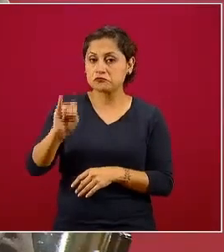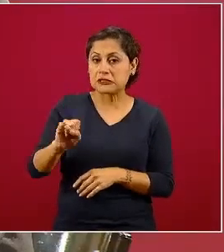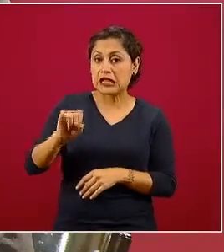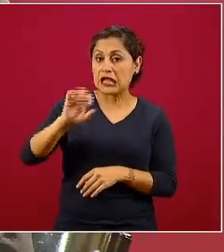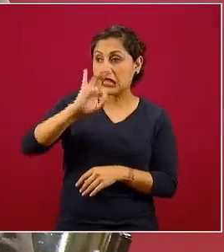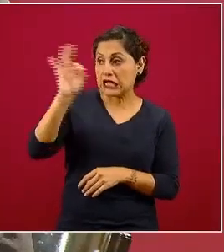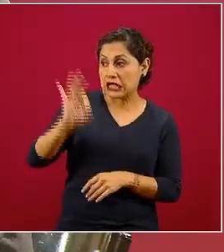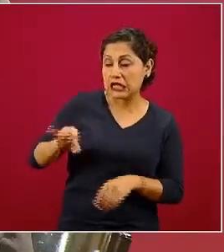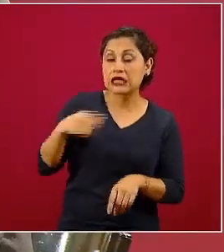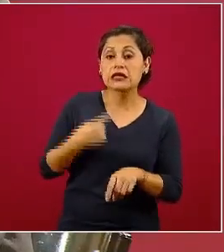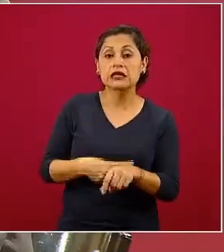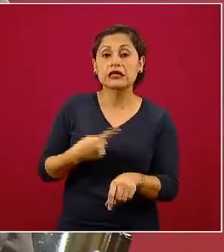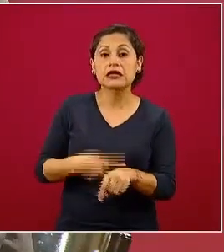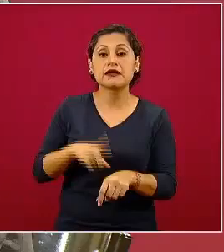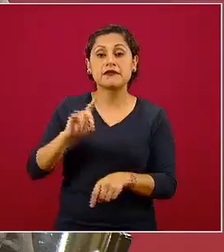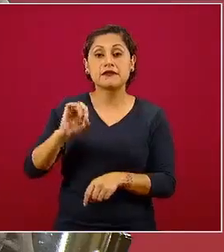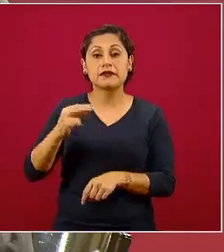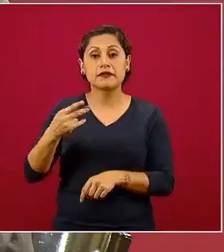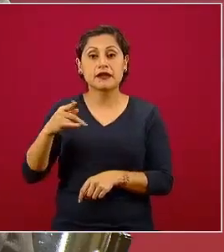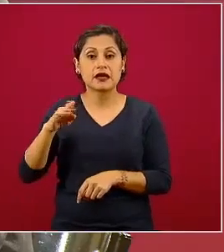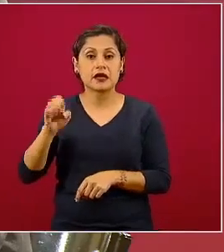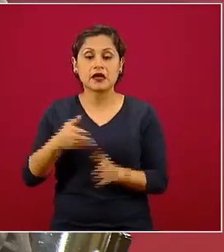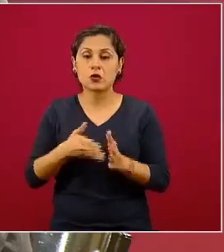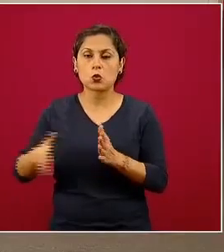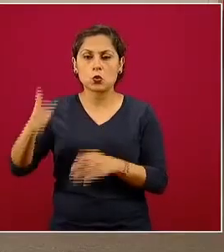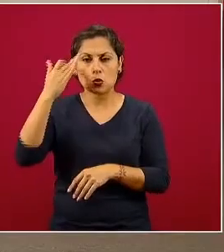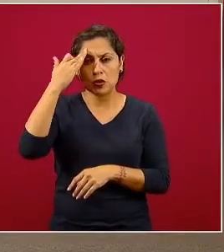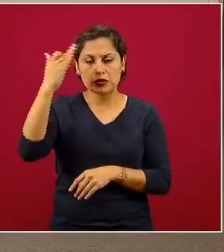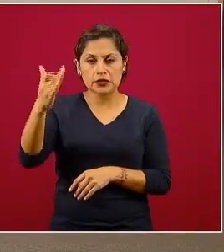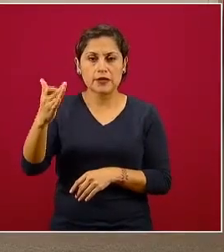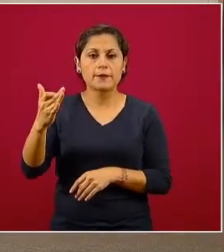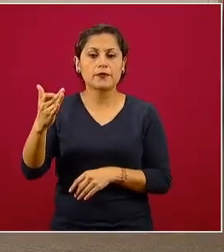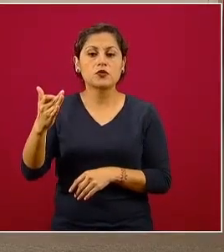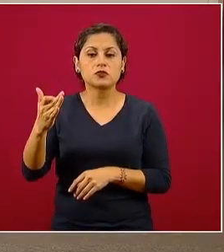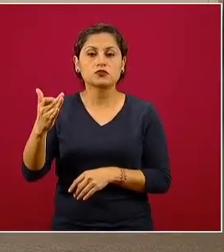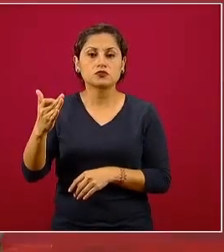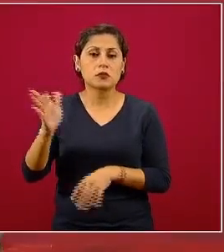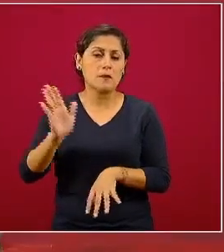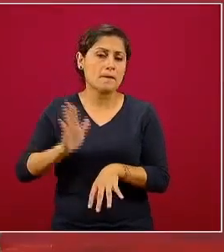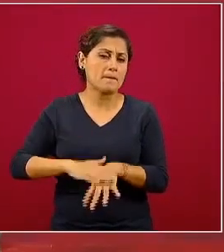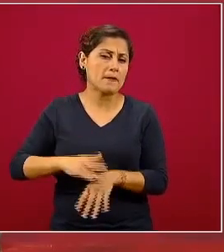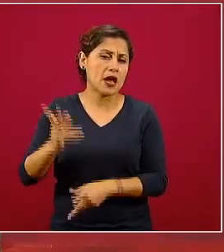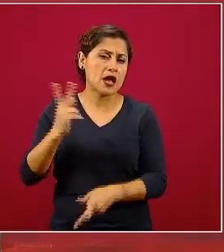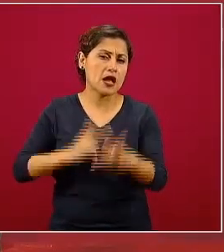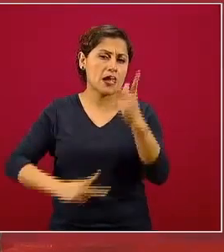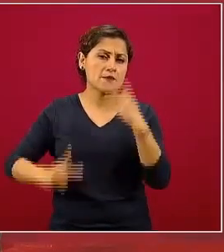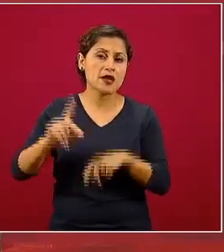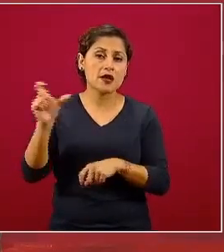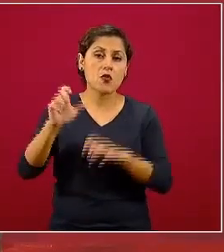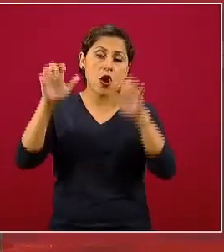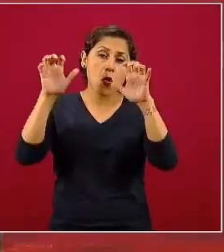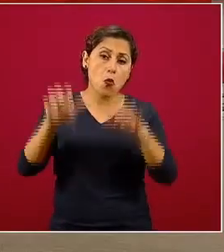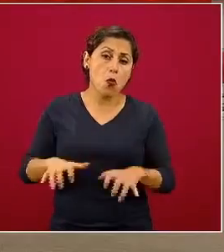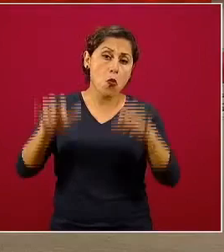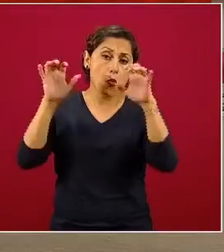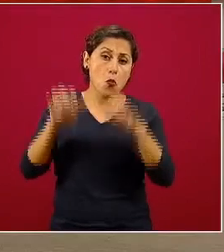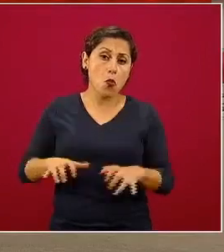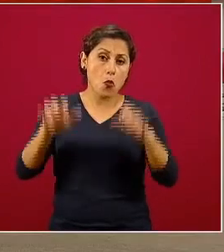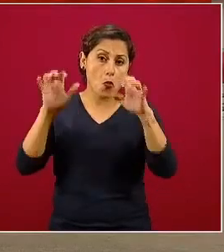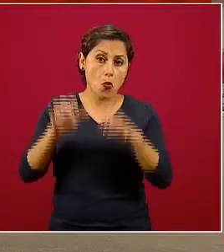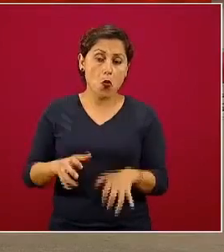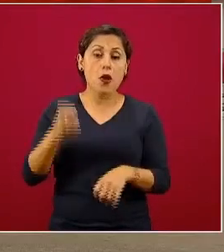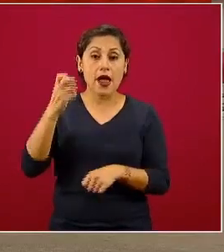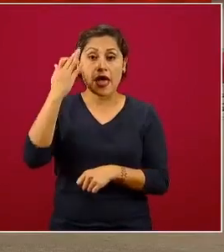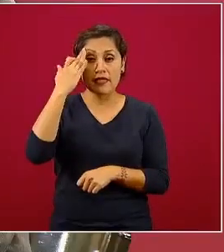distintas temporalidades. Dengue prolifera cuando hay lluvia, cuando viene la temporada de lluvias